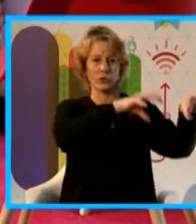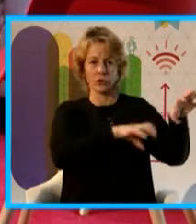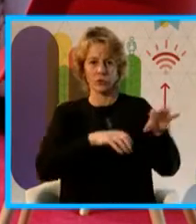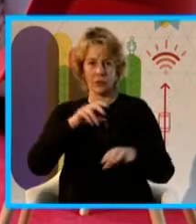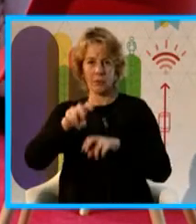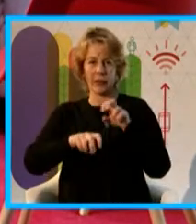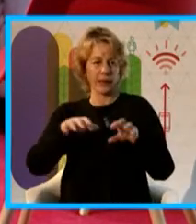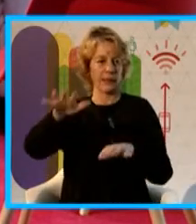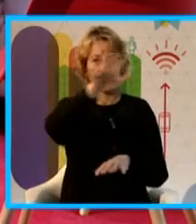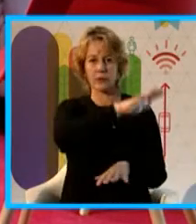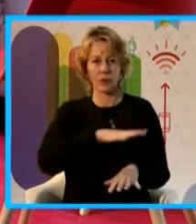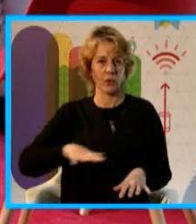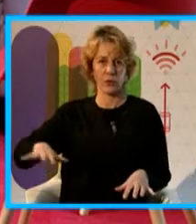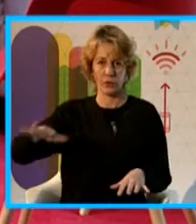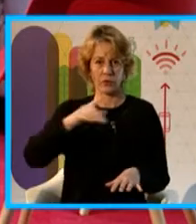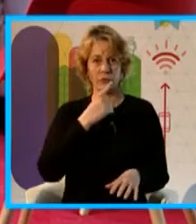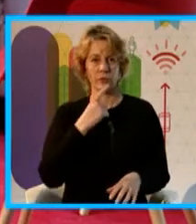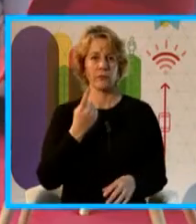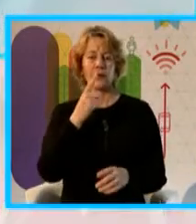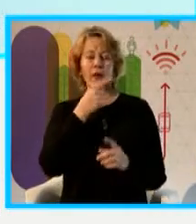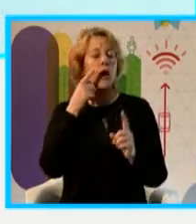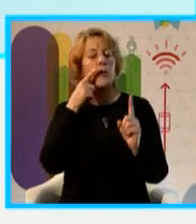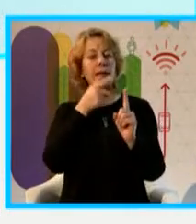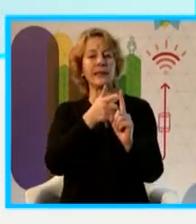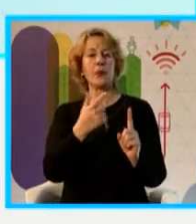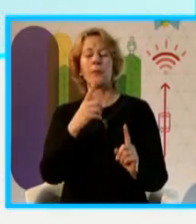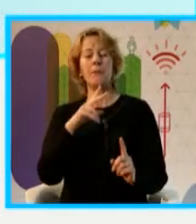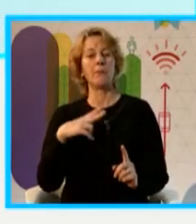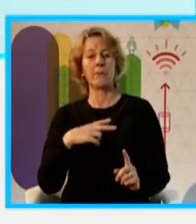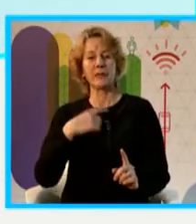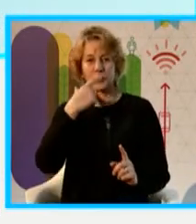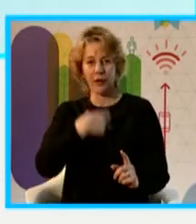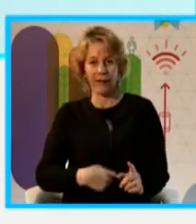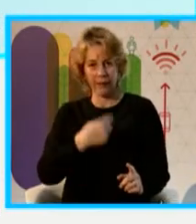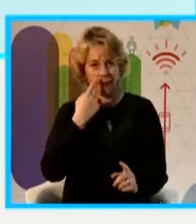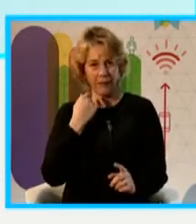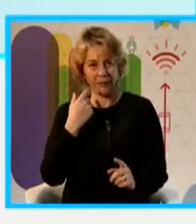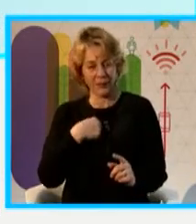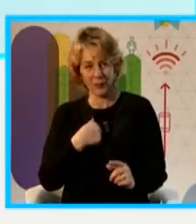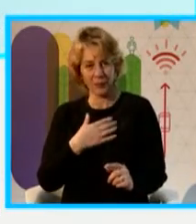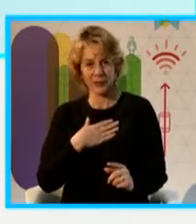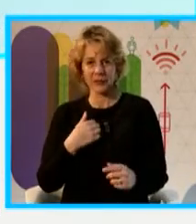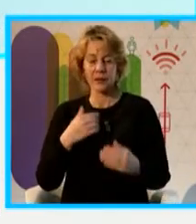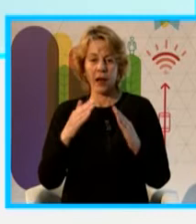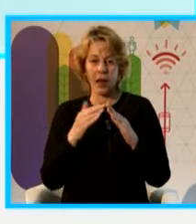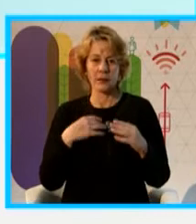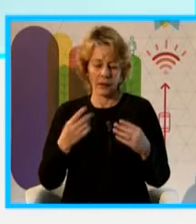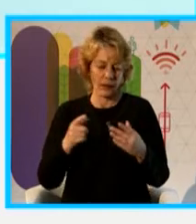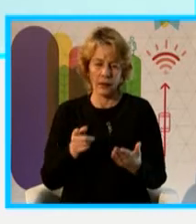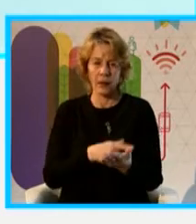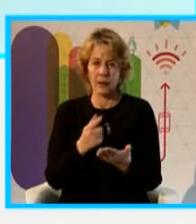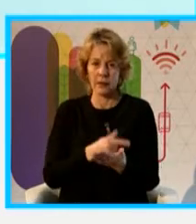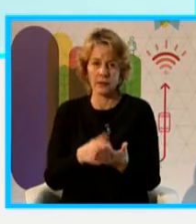le diría que es un objetivo personal, porque todos los días veo a mis hijos con los móviles y la tablet en su casa, y la idea es que